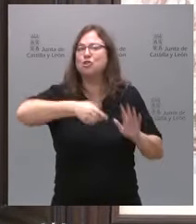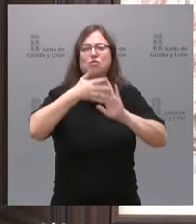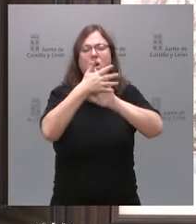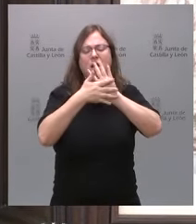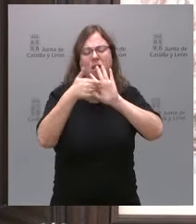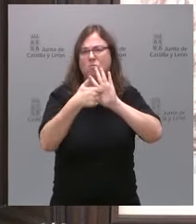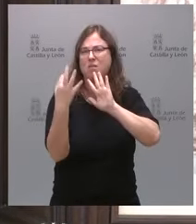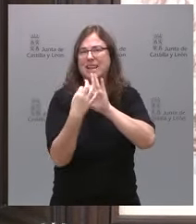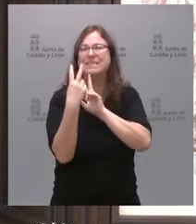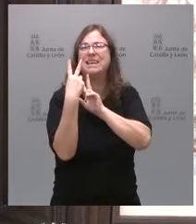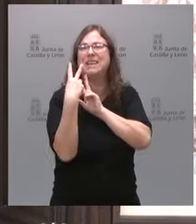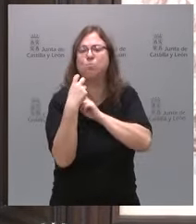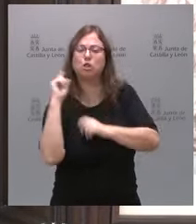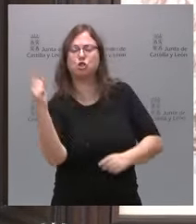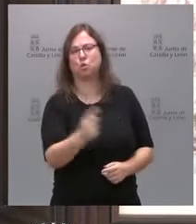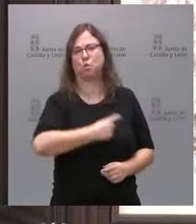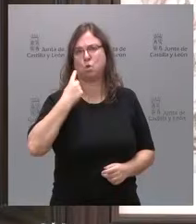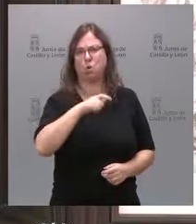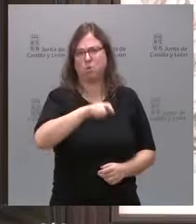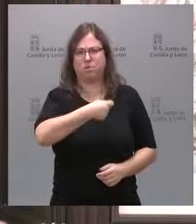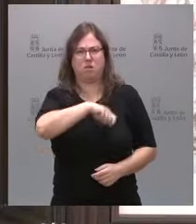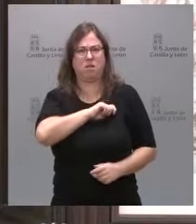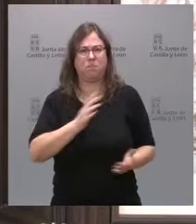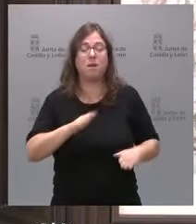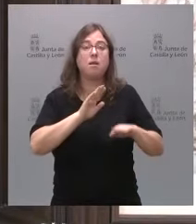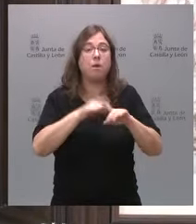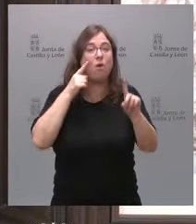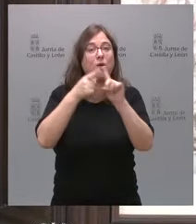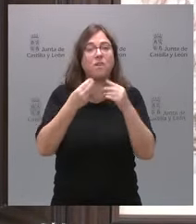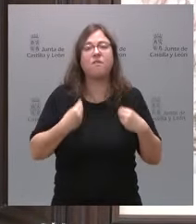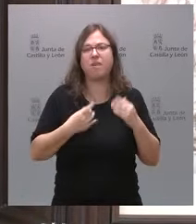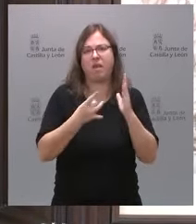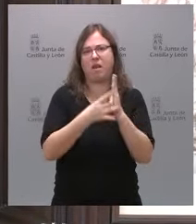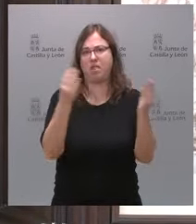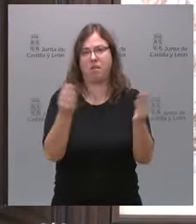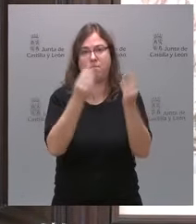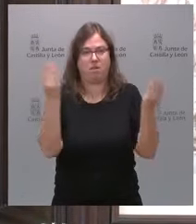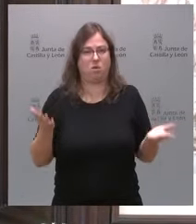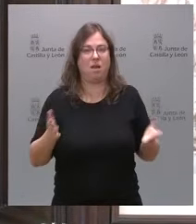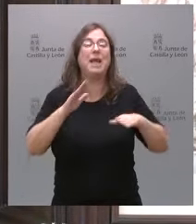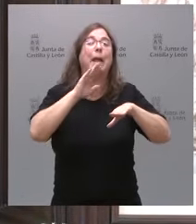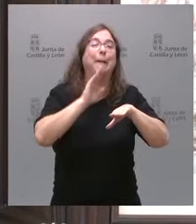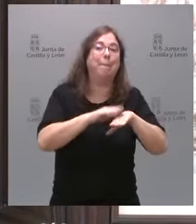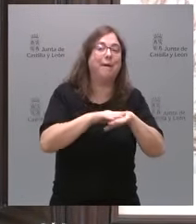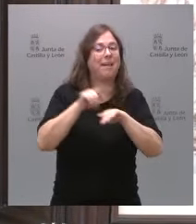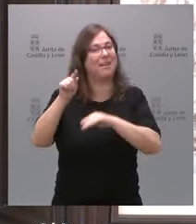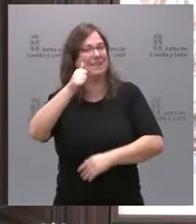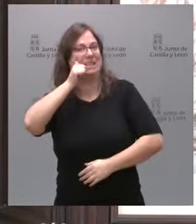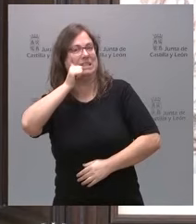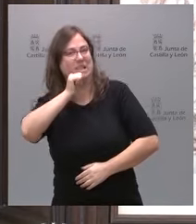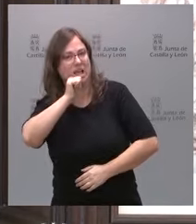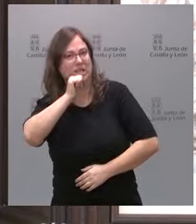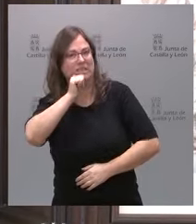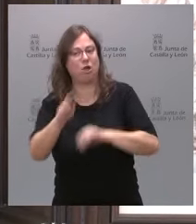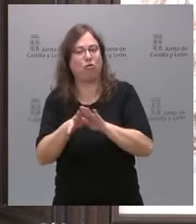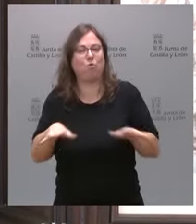de todos los españoles precisamente para mejorar la calidad de vida de los españoles, no para que Sánchez siga en